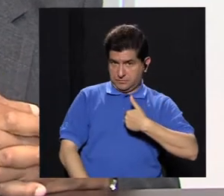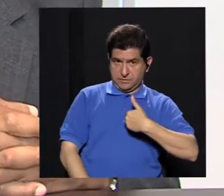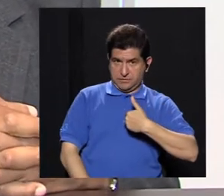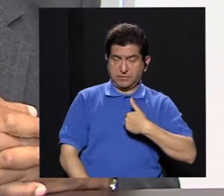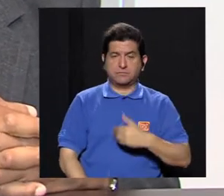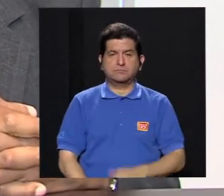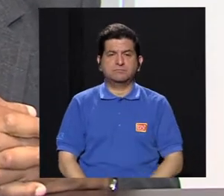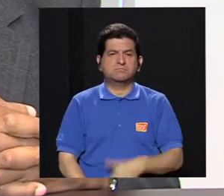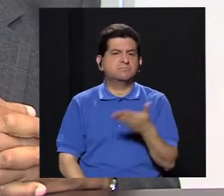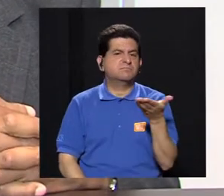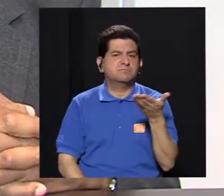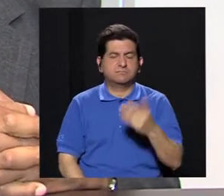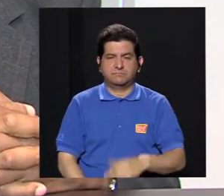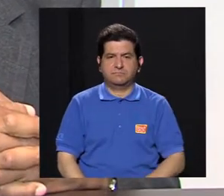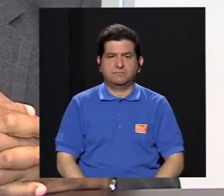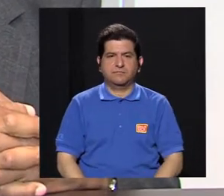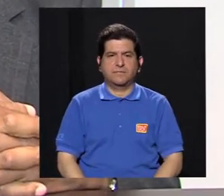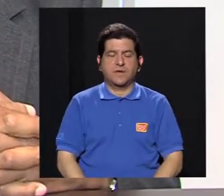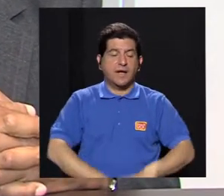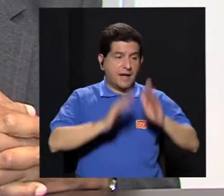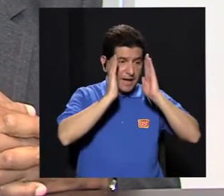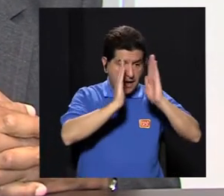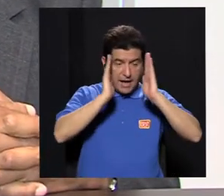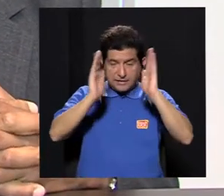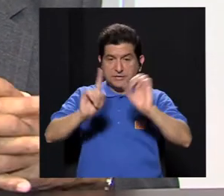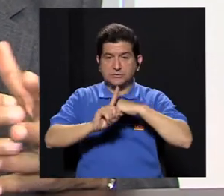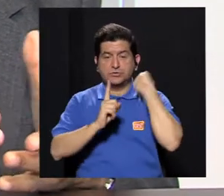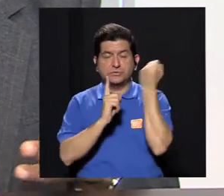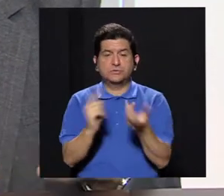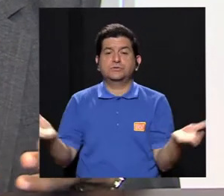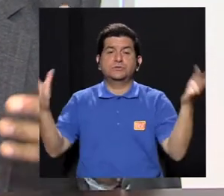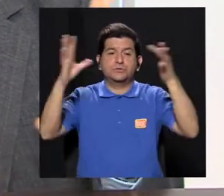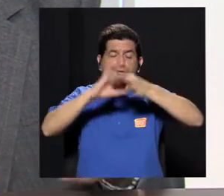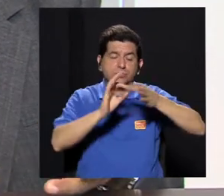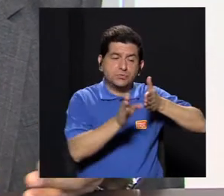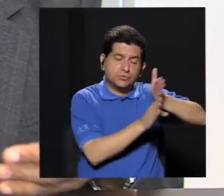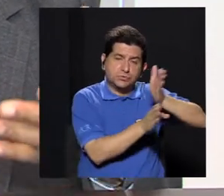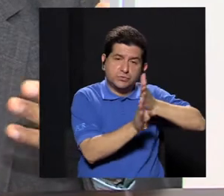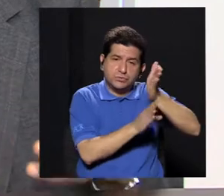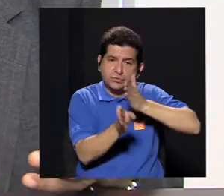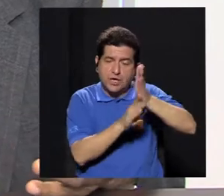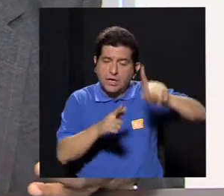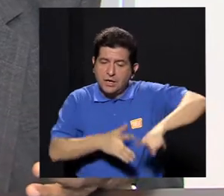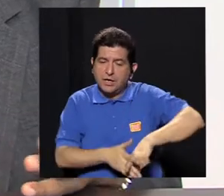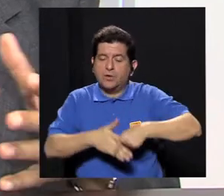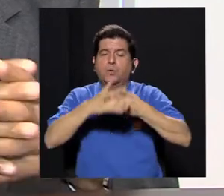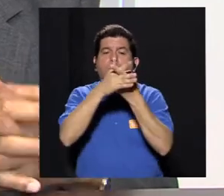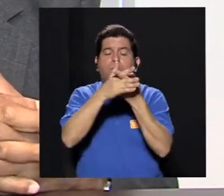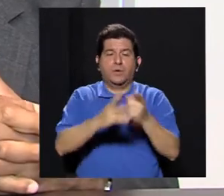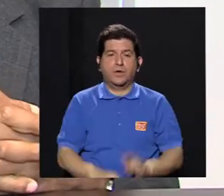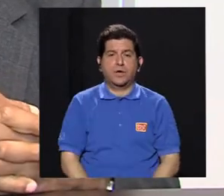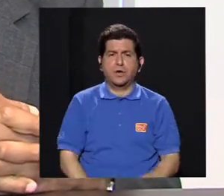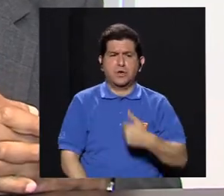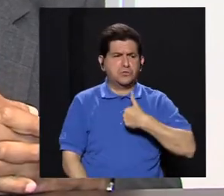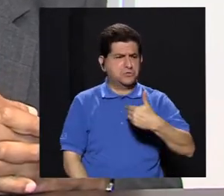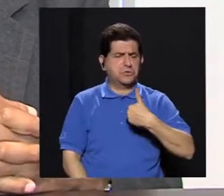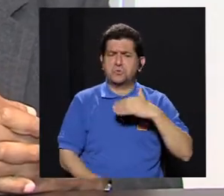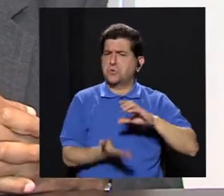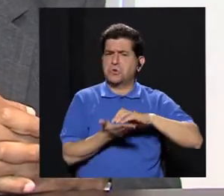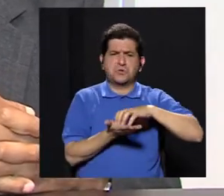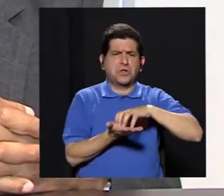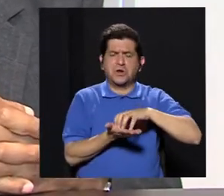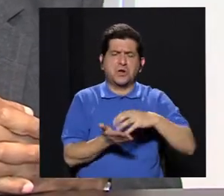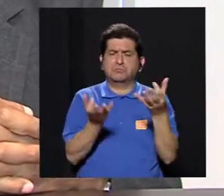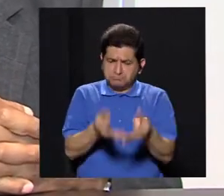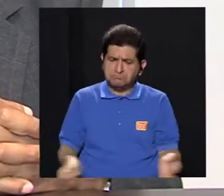atender los asuntos relativos a la carrera naciente, pues yo no